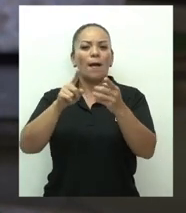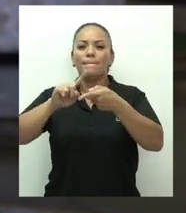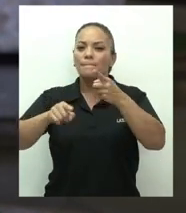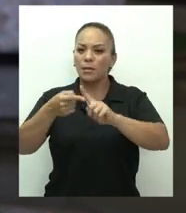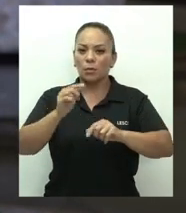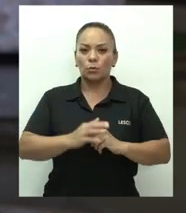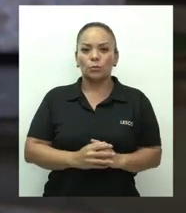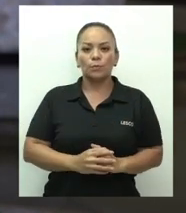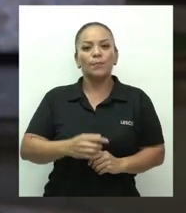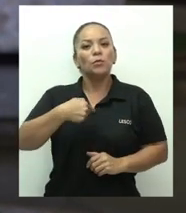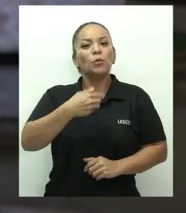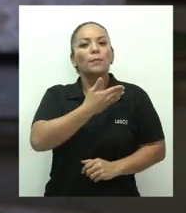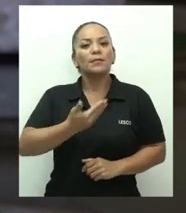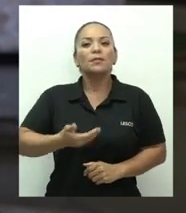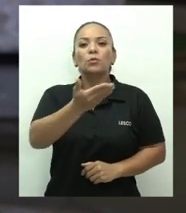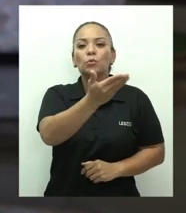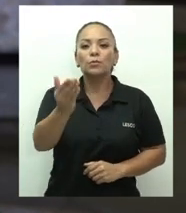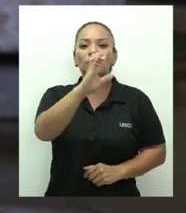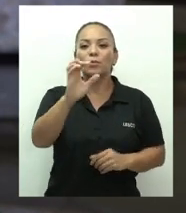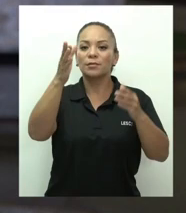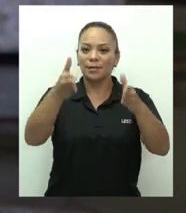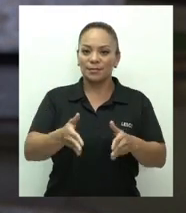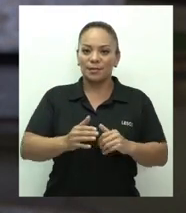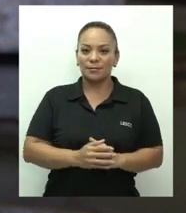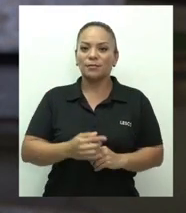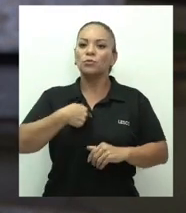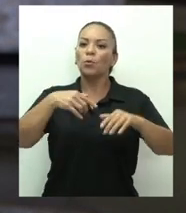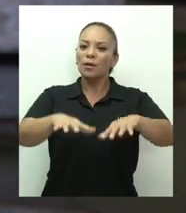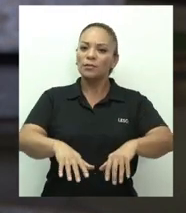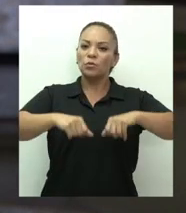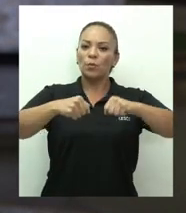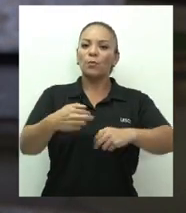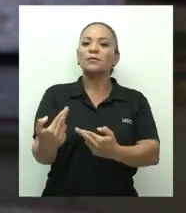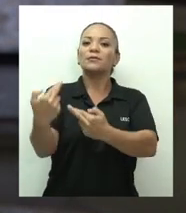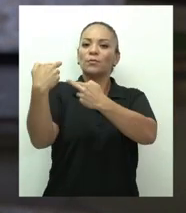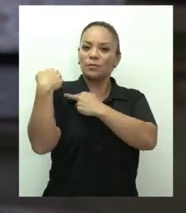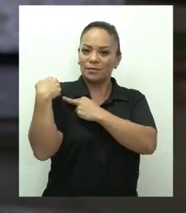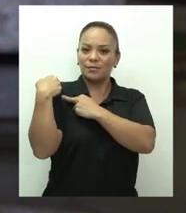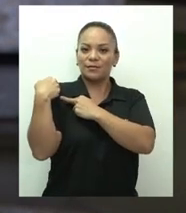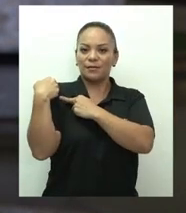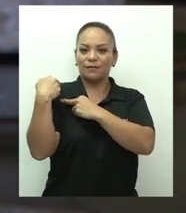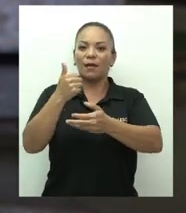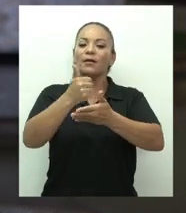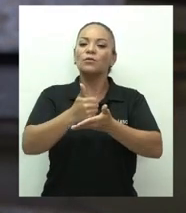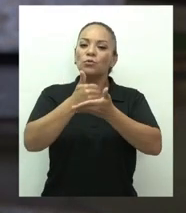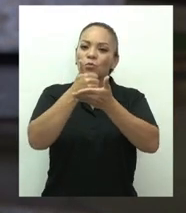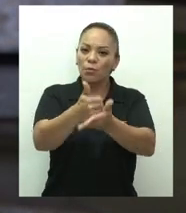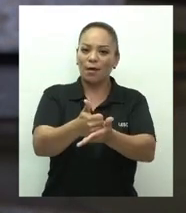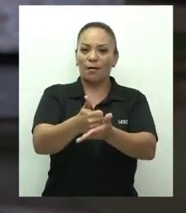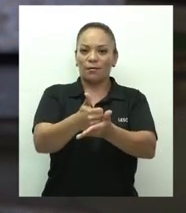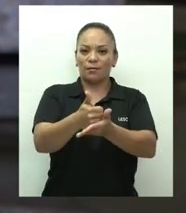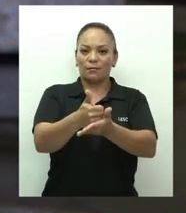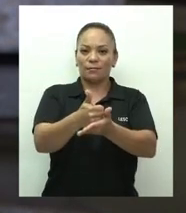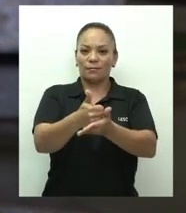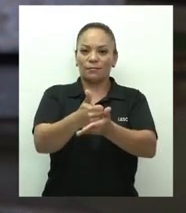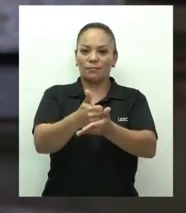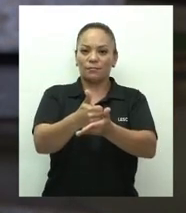presidente de los costarricenses, quiero asumir la responsabilidad de ayudar de primera mano,